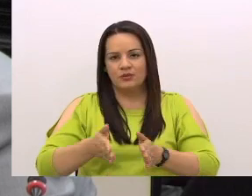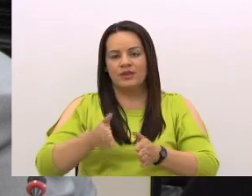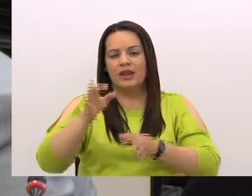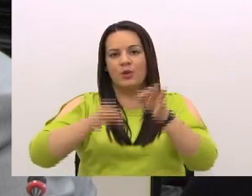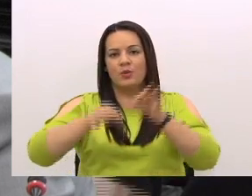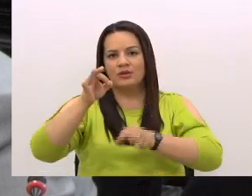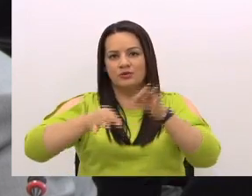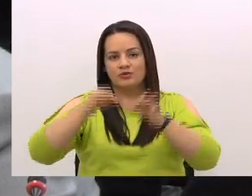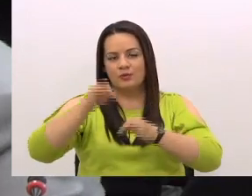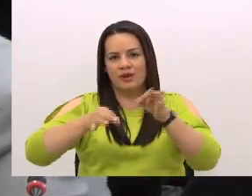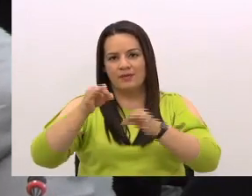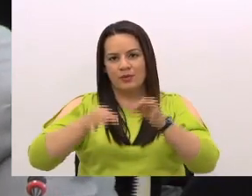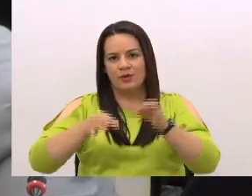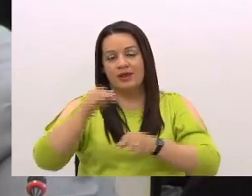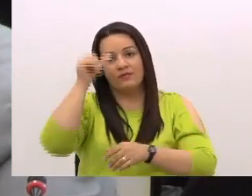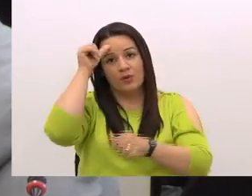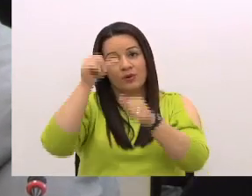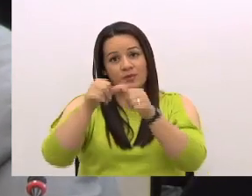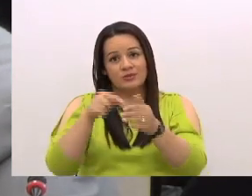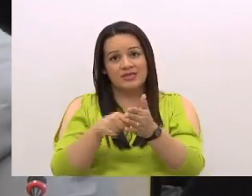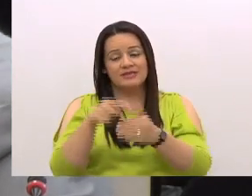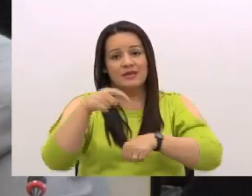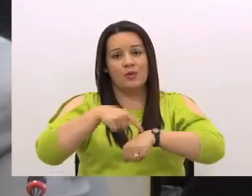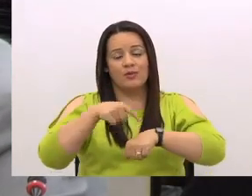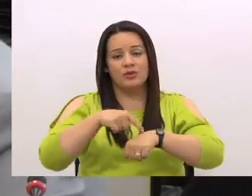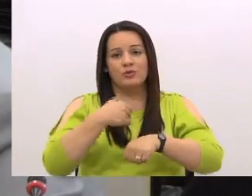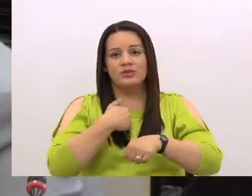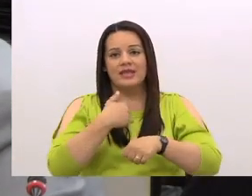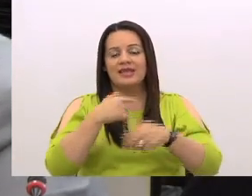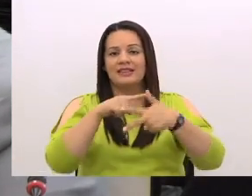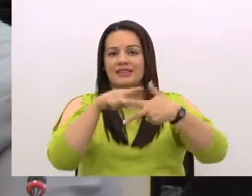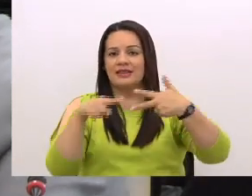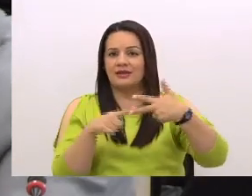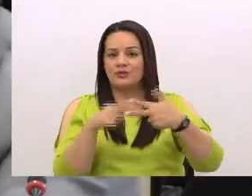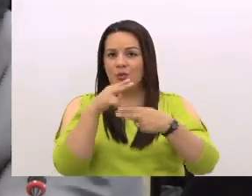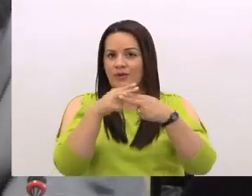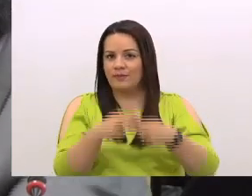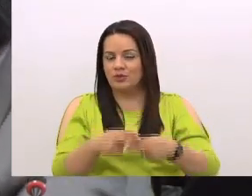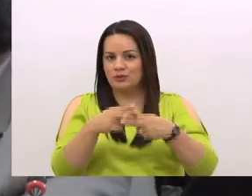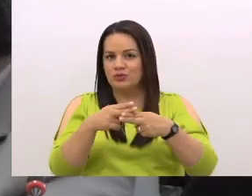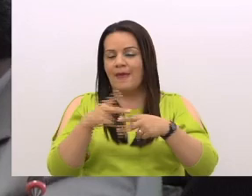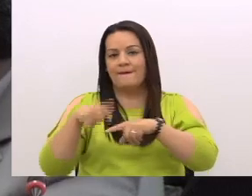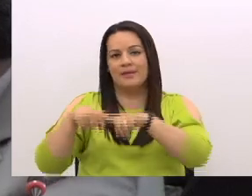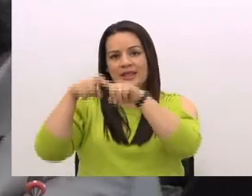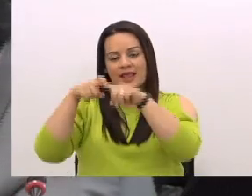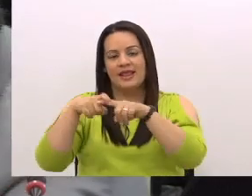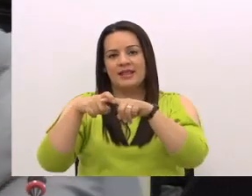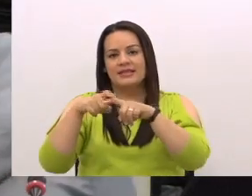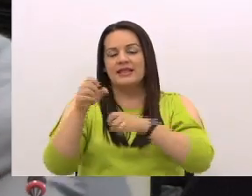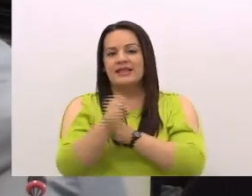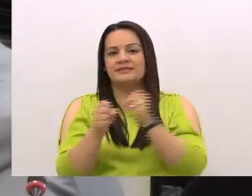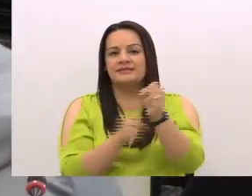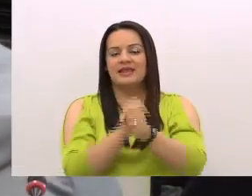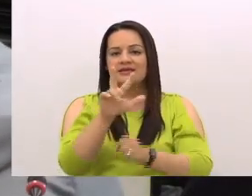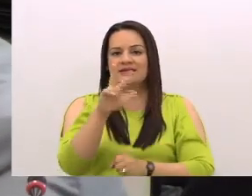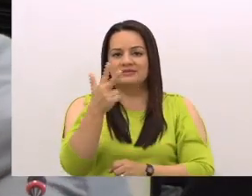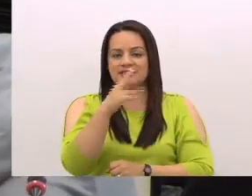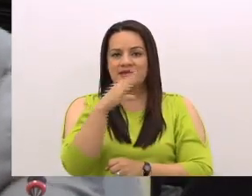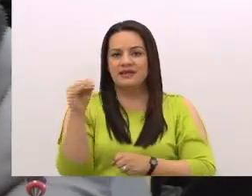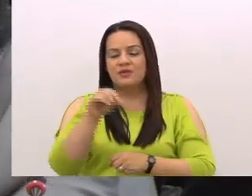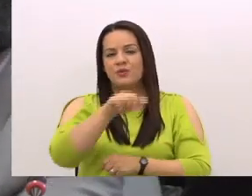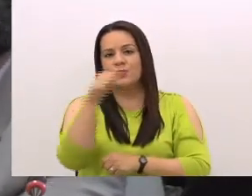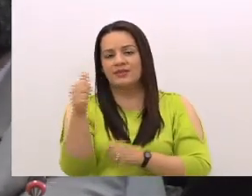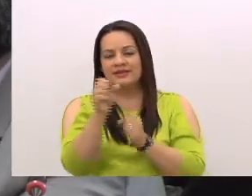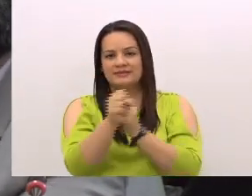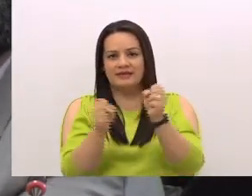Justicia. Recordemos que en este momento hay tres nombramientos pendientes de la Corte de la Sala Tercera y de otras